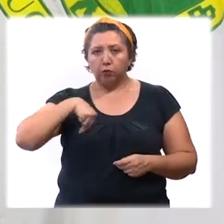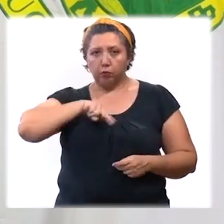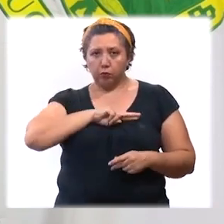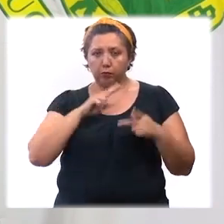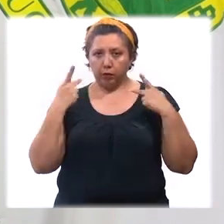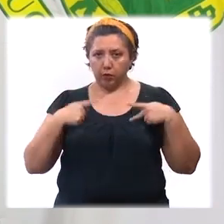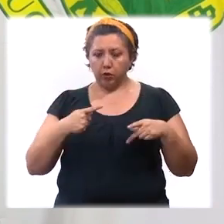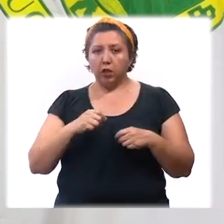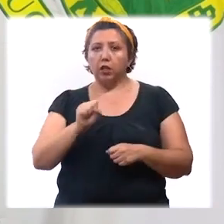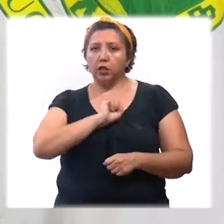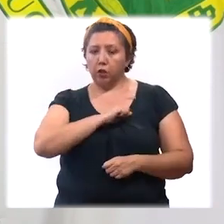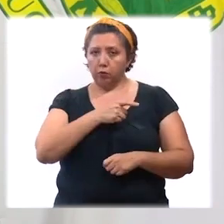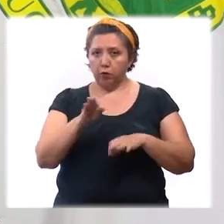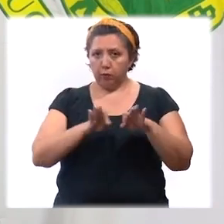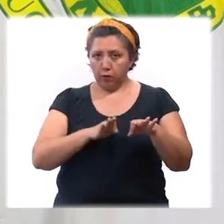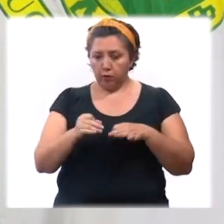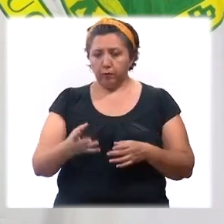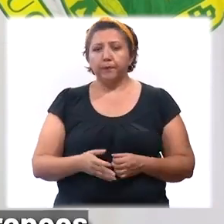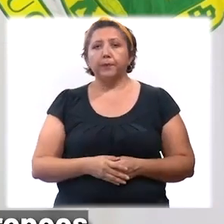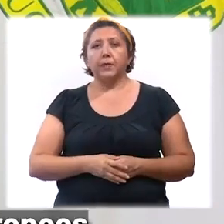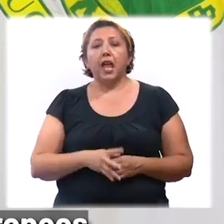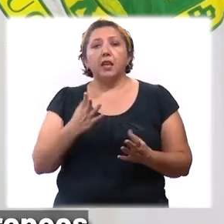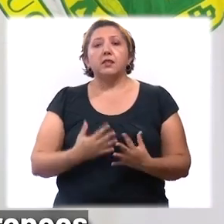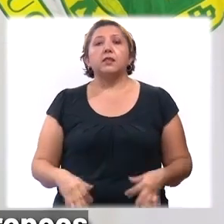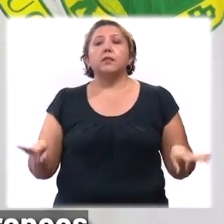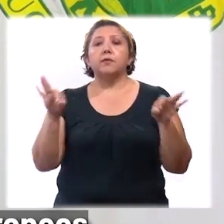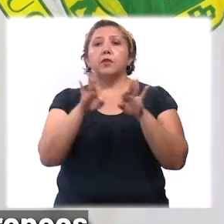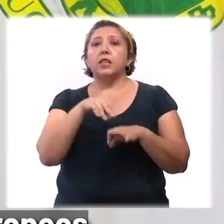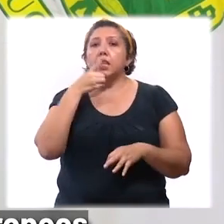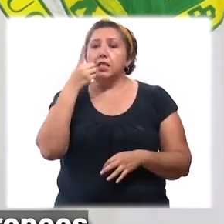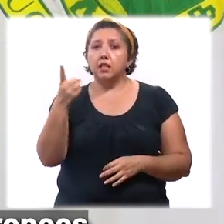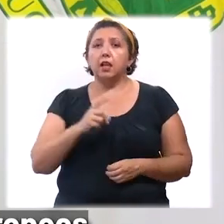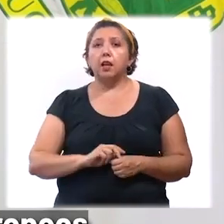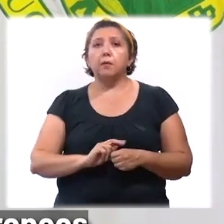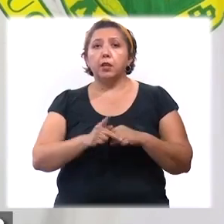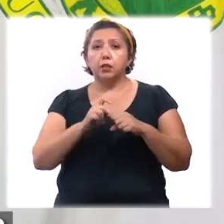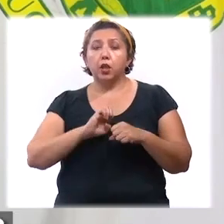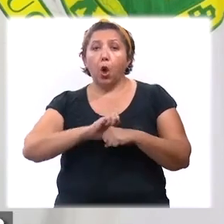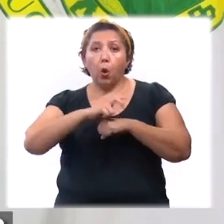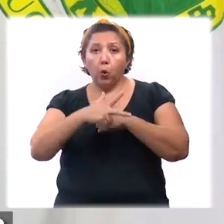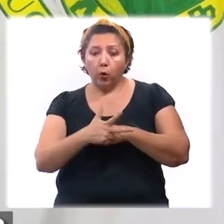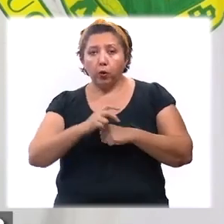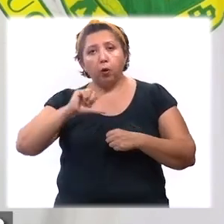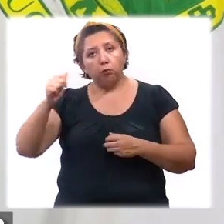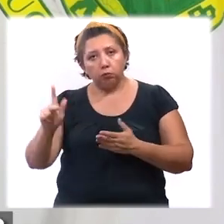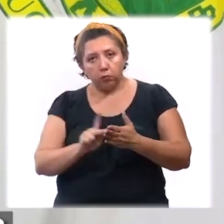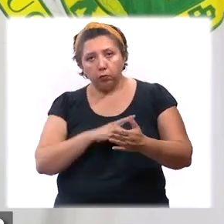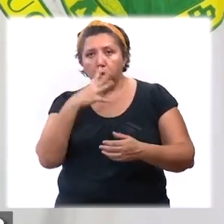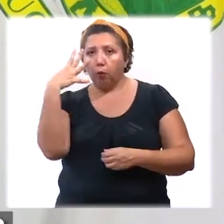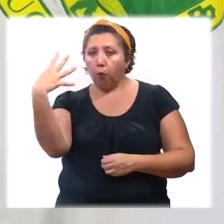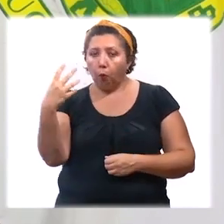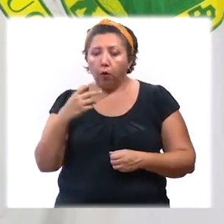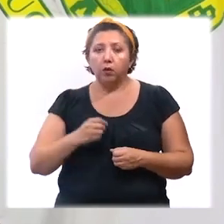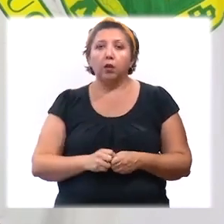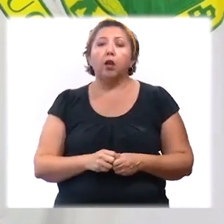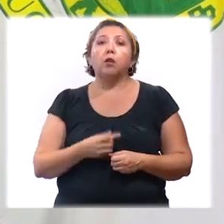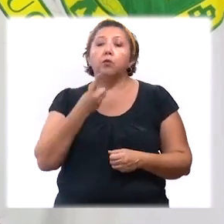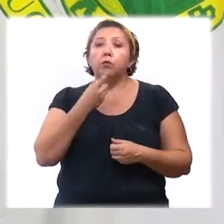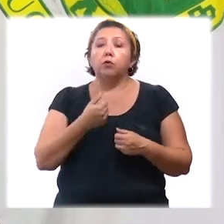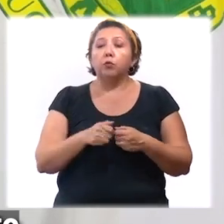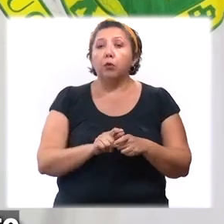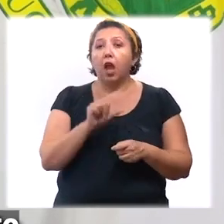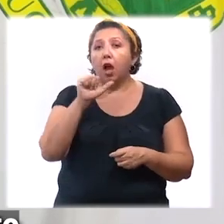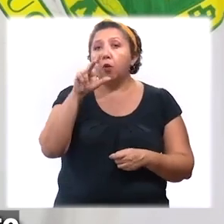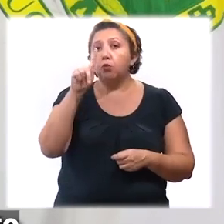nuestro personal de salud. Sin embargo, es importante señalar que hay países europeos que están entrando a una cuarta ola. Por ejemplo,